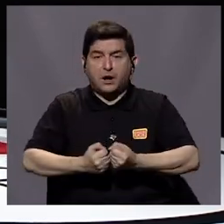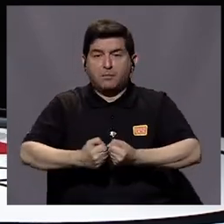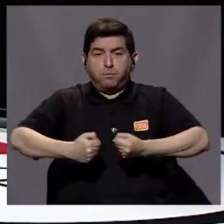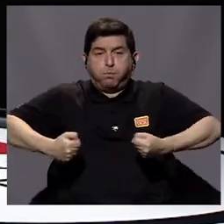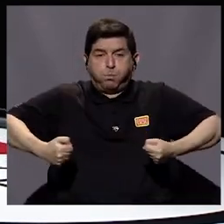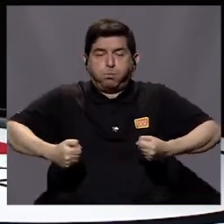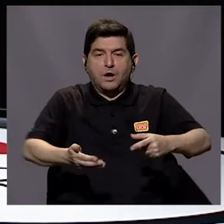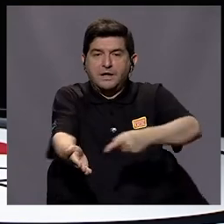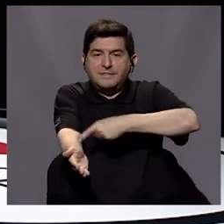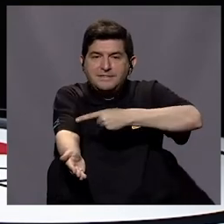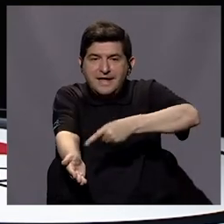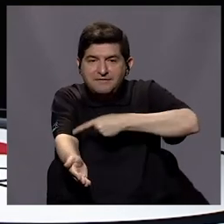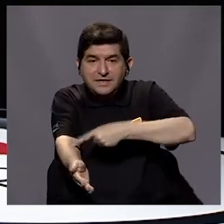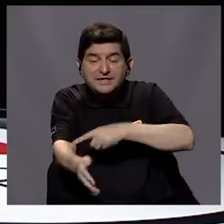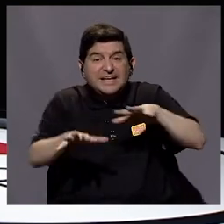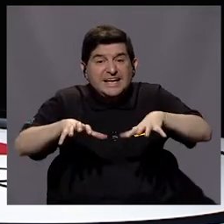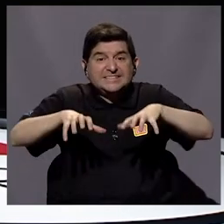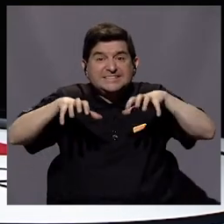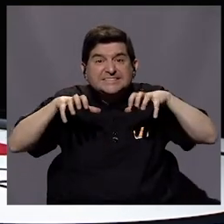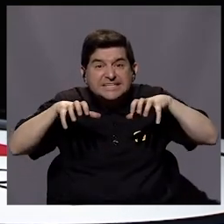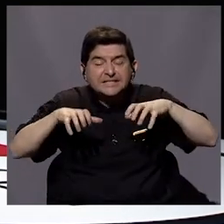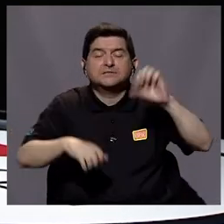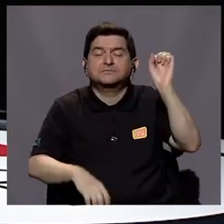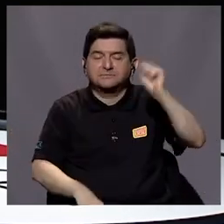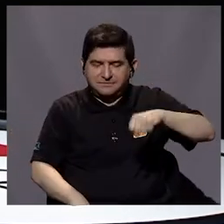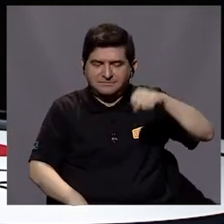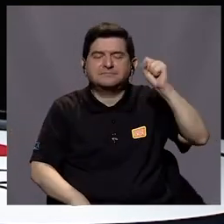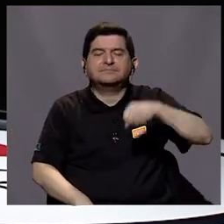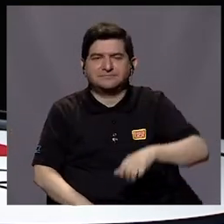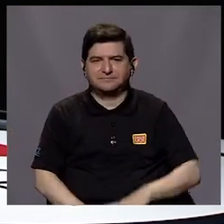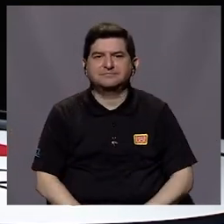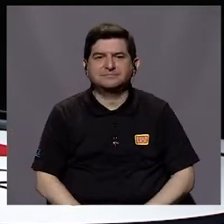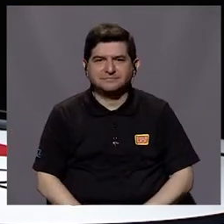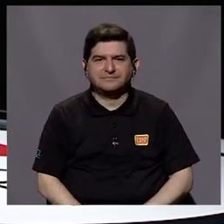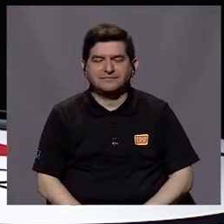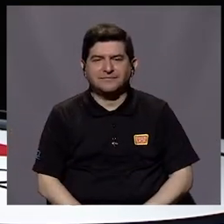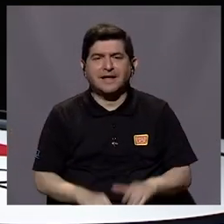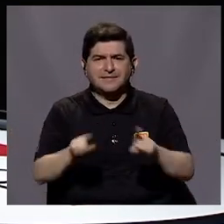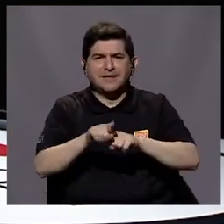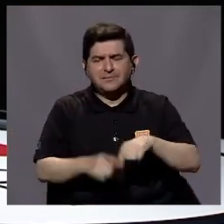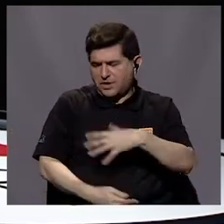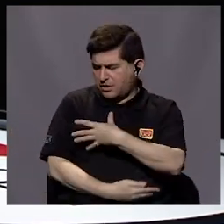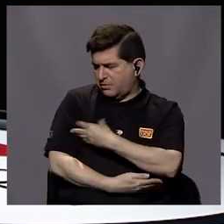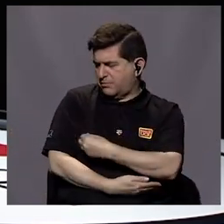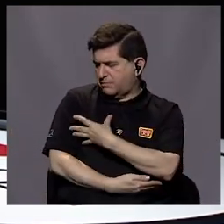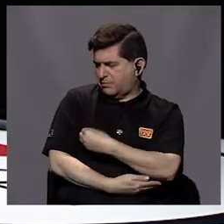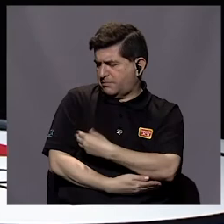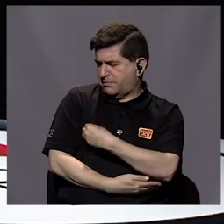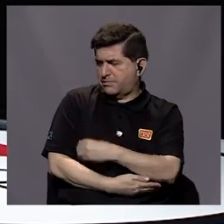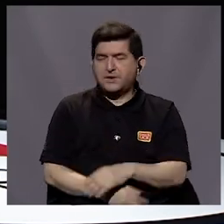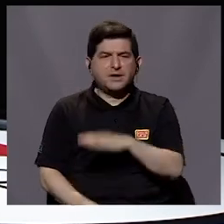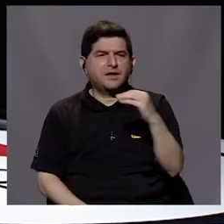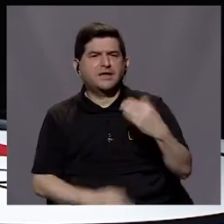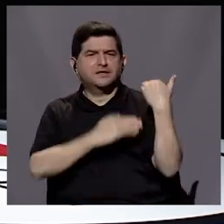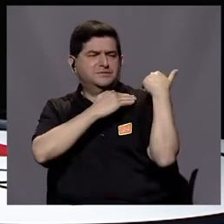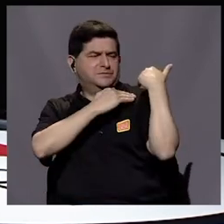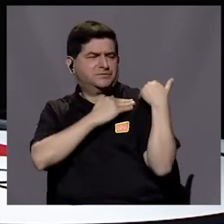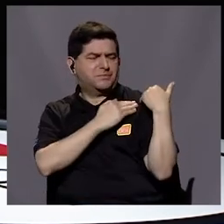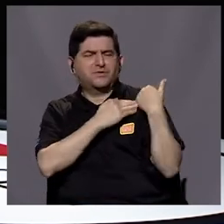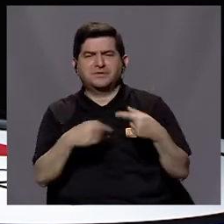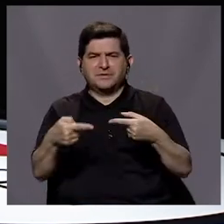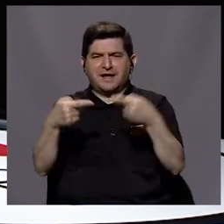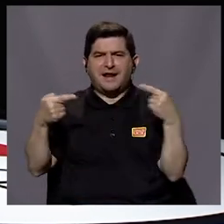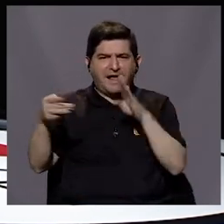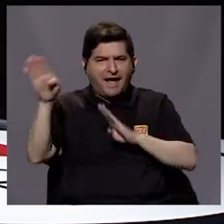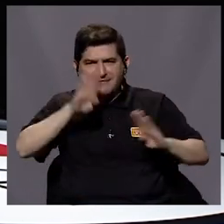obesidad, con diabetes, con estrés. Con estrés. Con lactancia y sobre todo con resistencia a antibióticos.